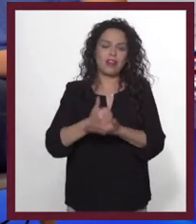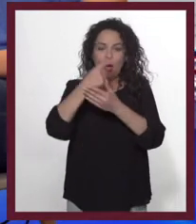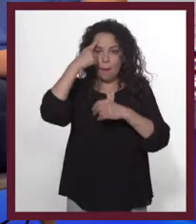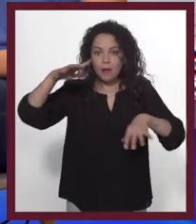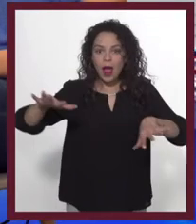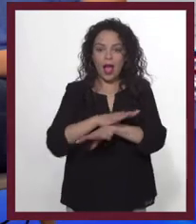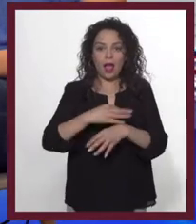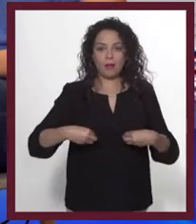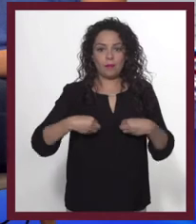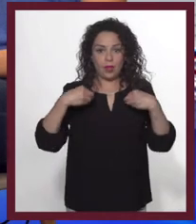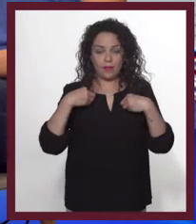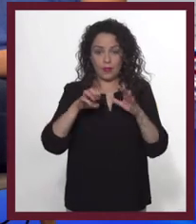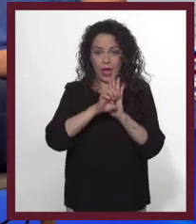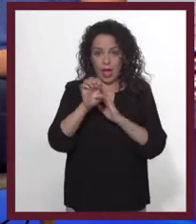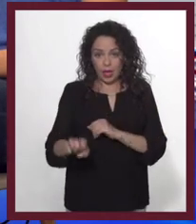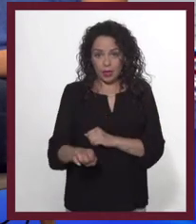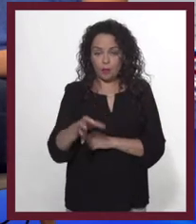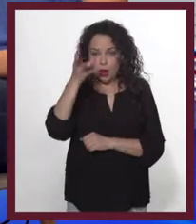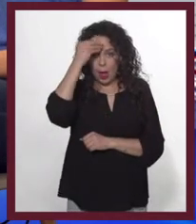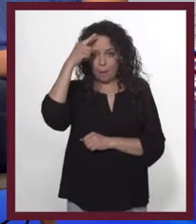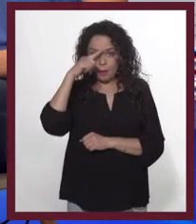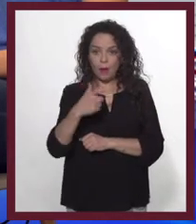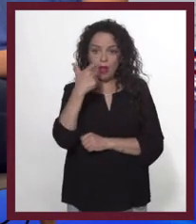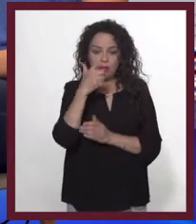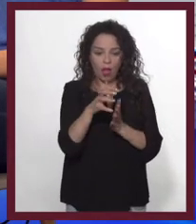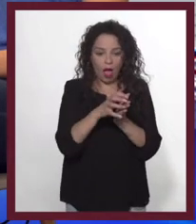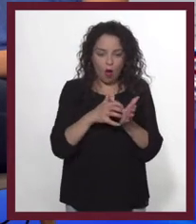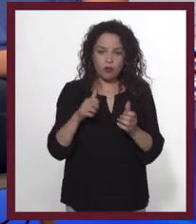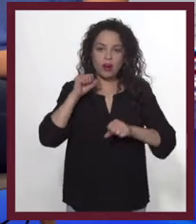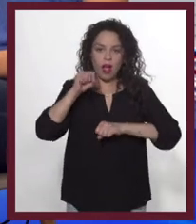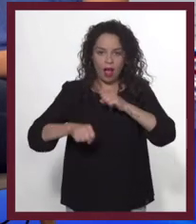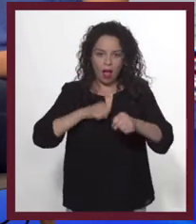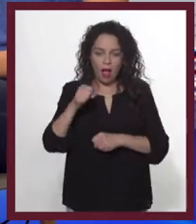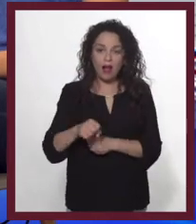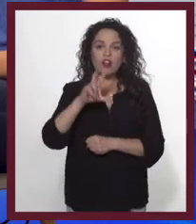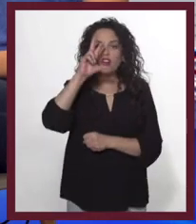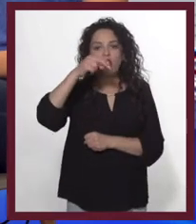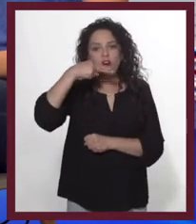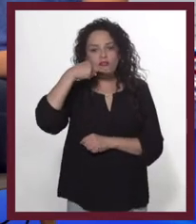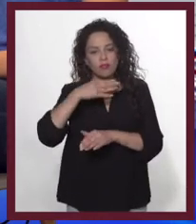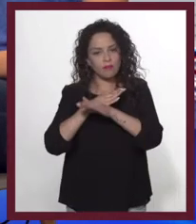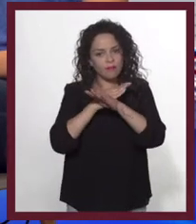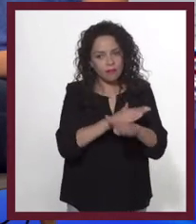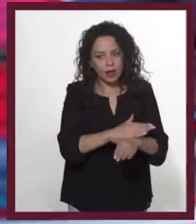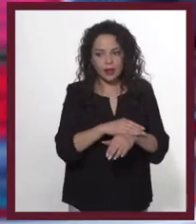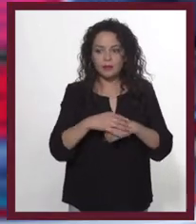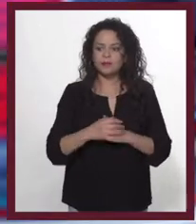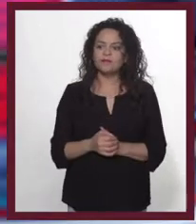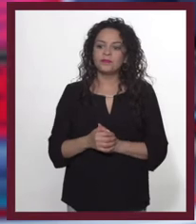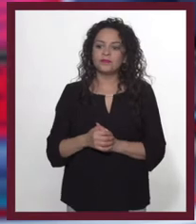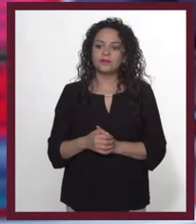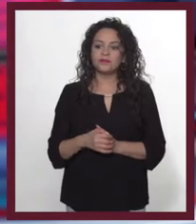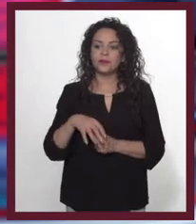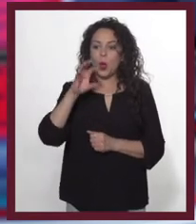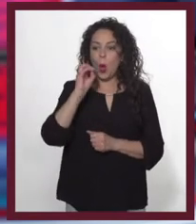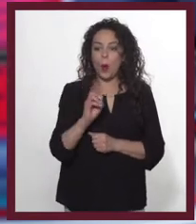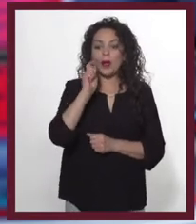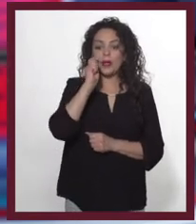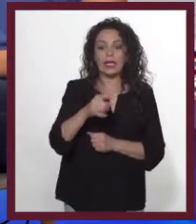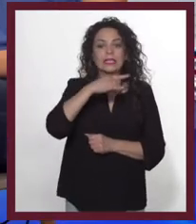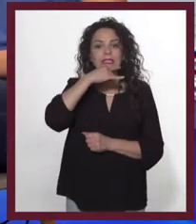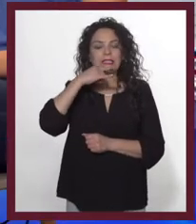Dejar de fumar, aprender a ahorrar, llegar más rápido, comer unas papas más picantes,